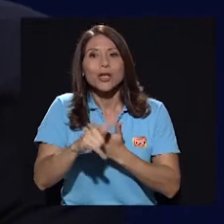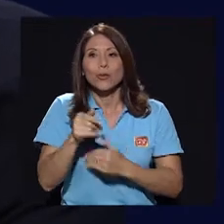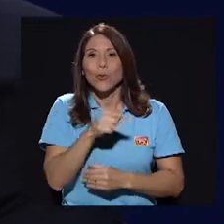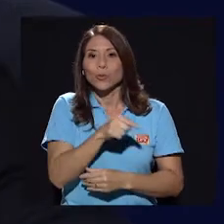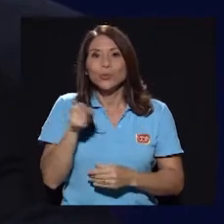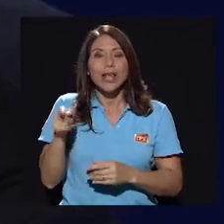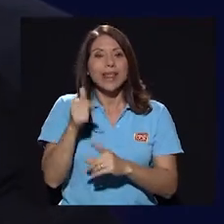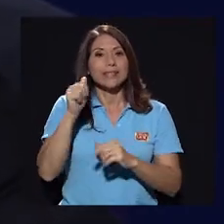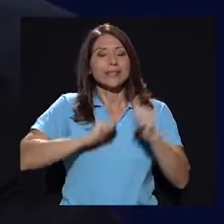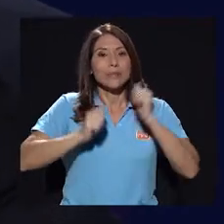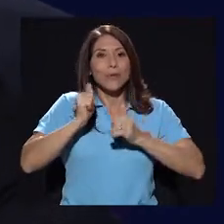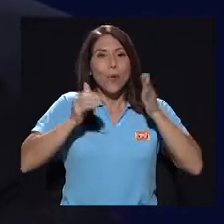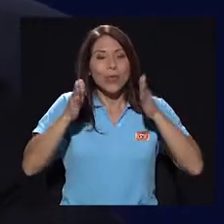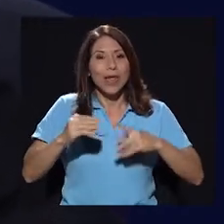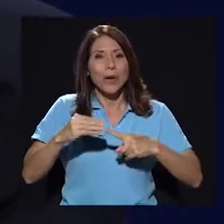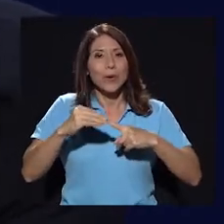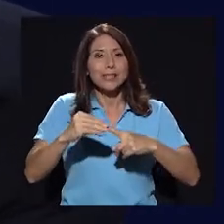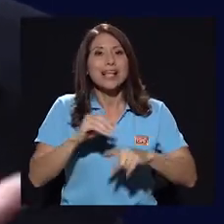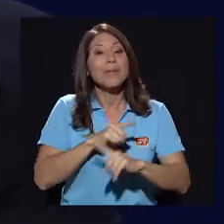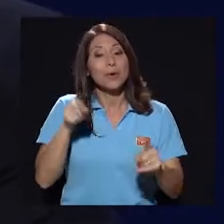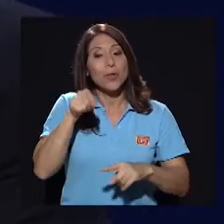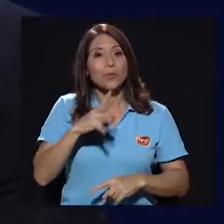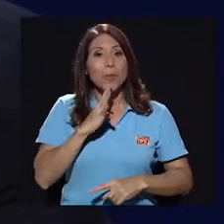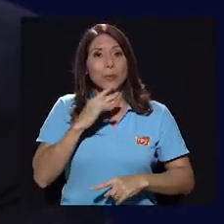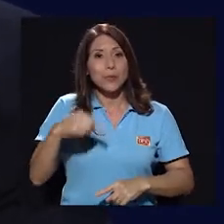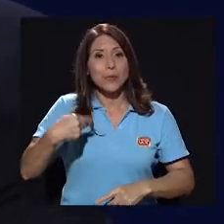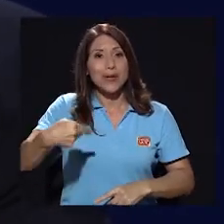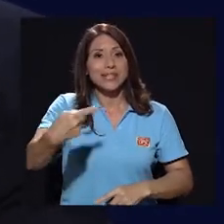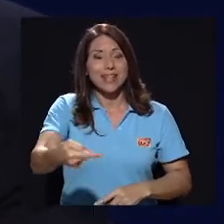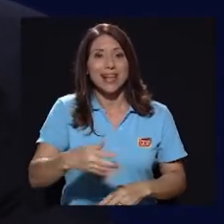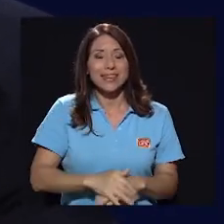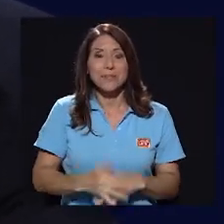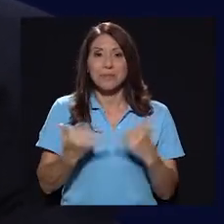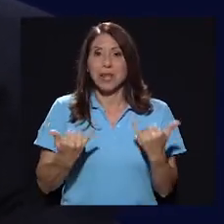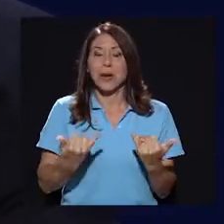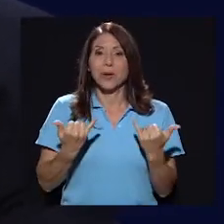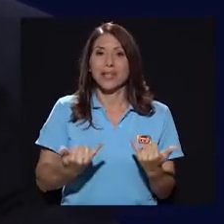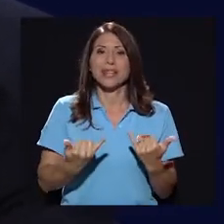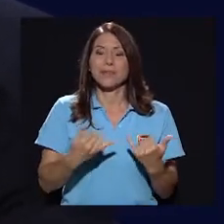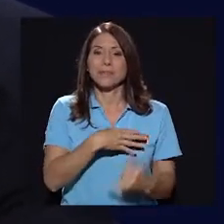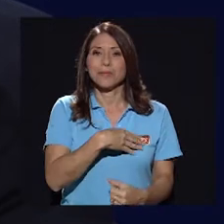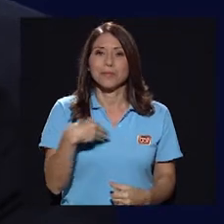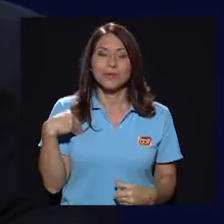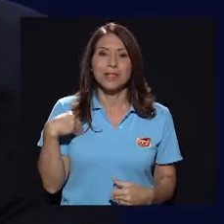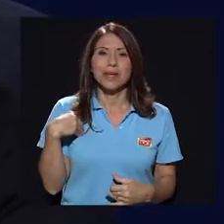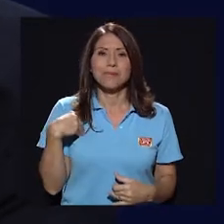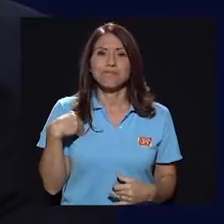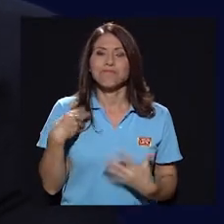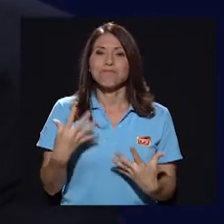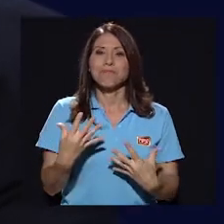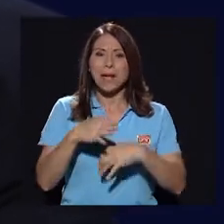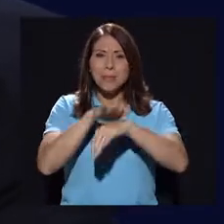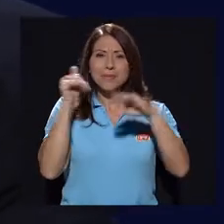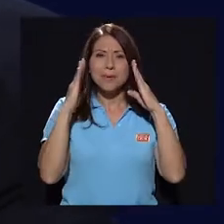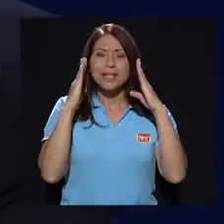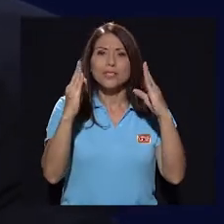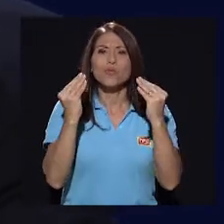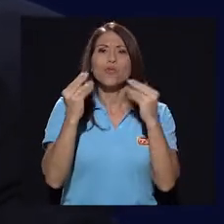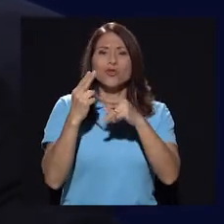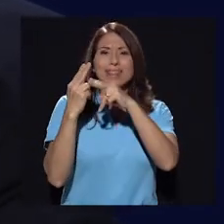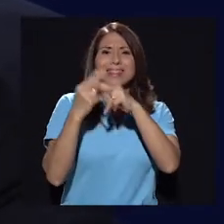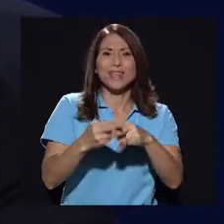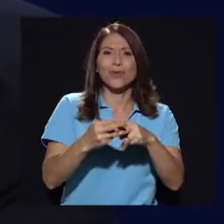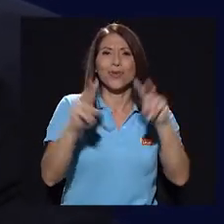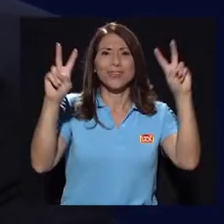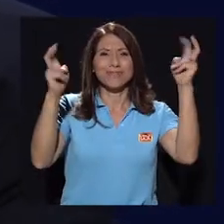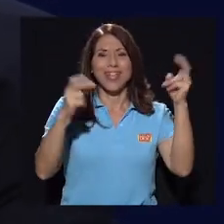protagonistas. Bueno, pero de eso vamos a hablar más adelante. Ahorita lo que me gustaría es, a me llama mucho la atención el